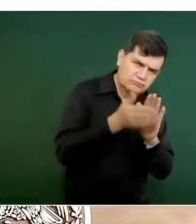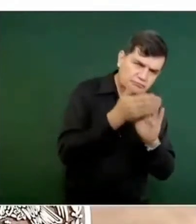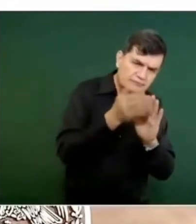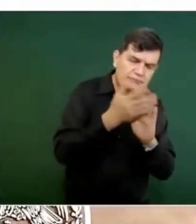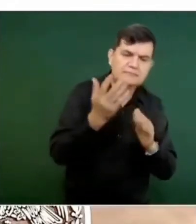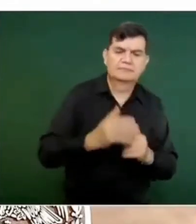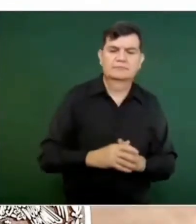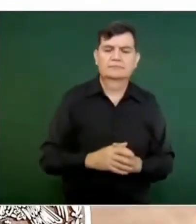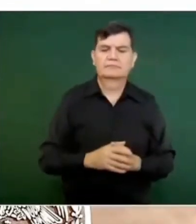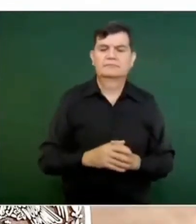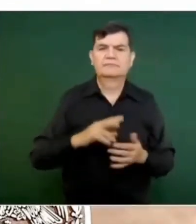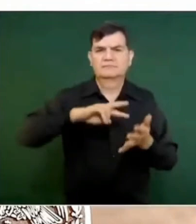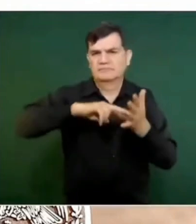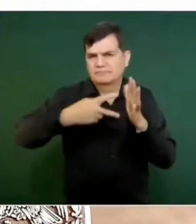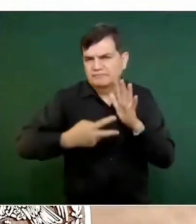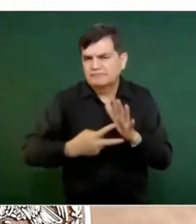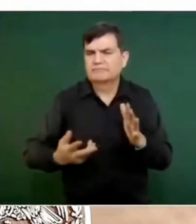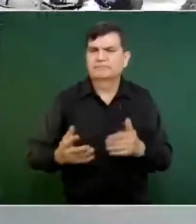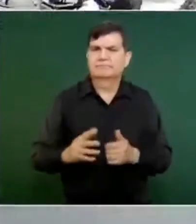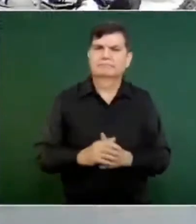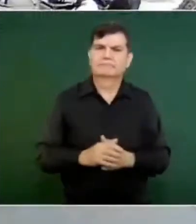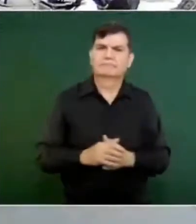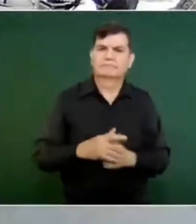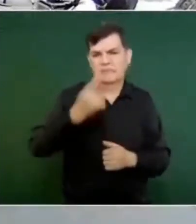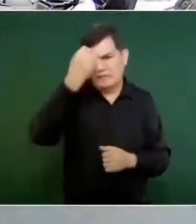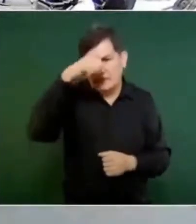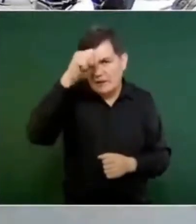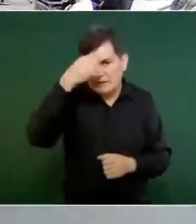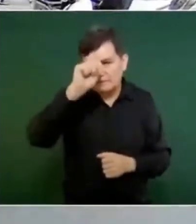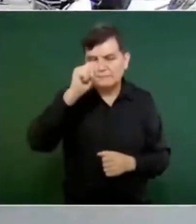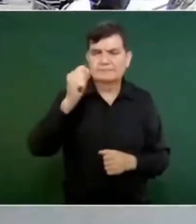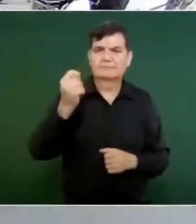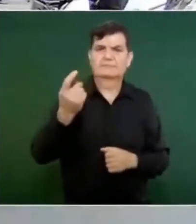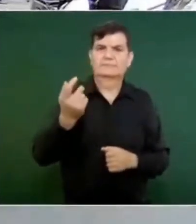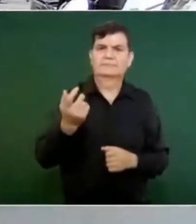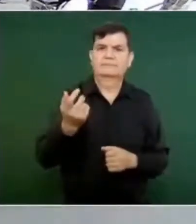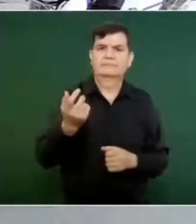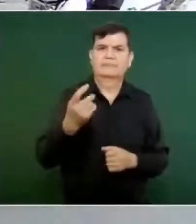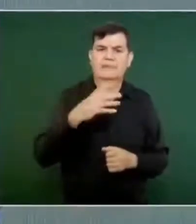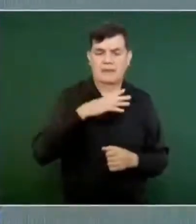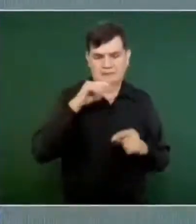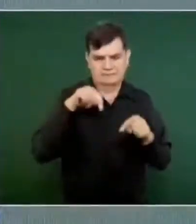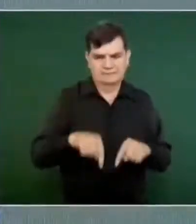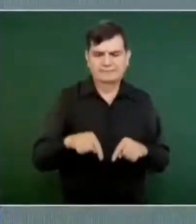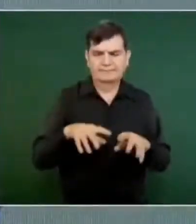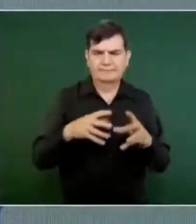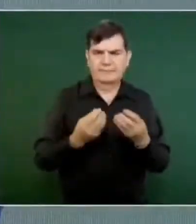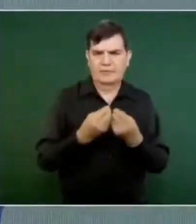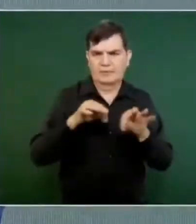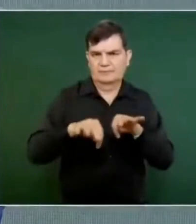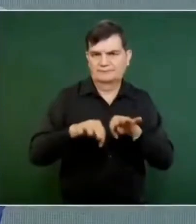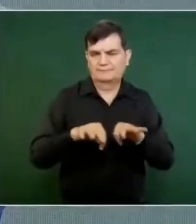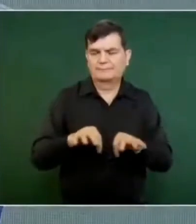con ingenieros, con técnicos que están aquí trabajando